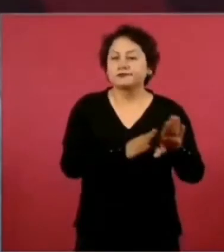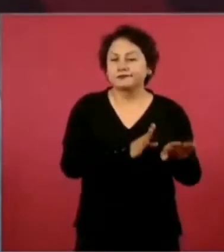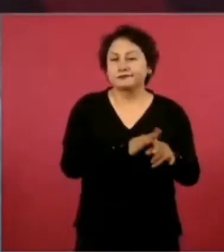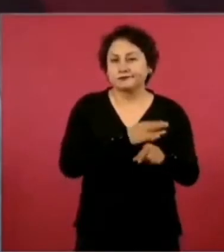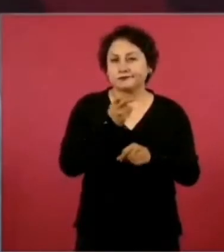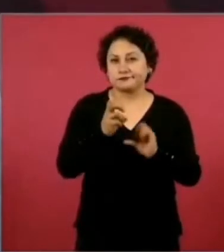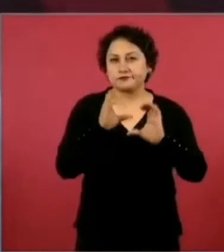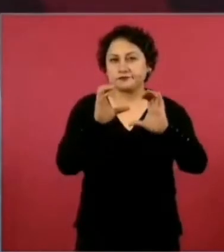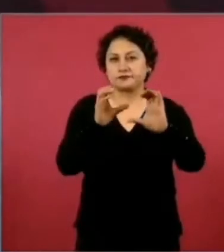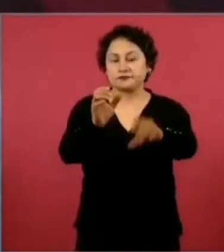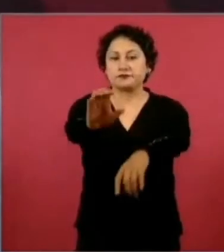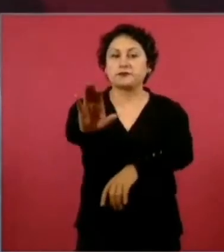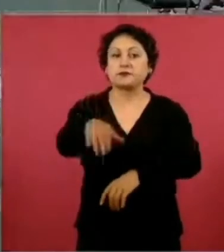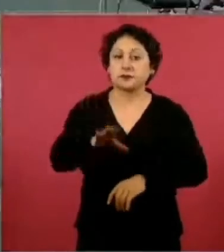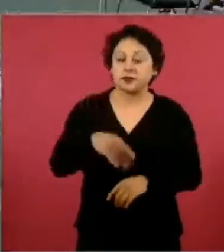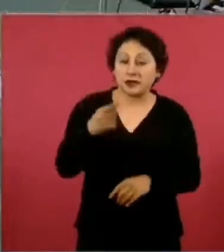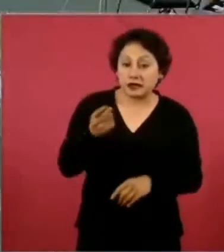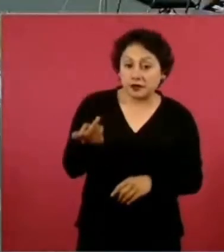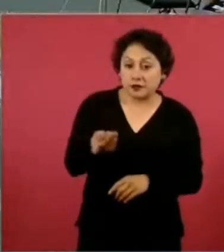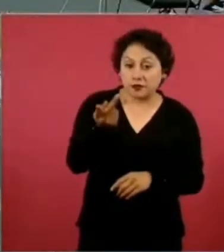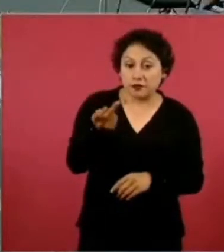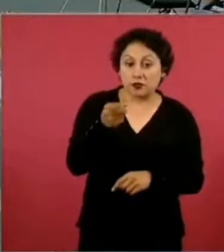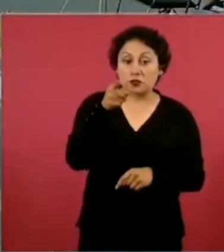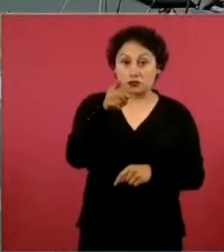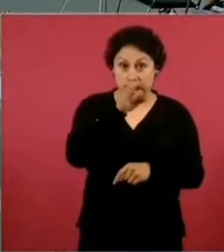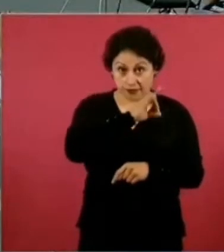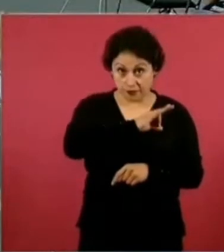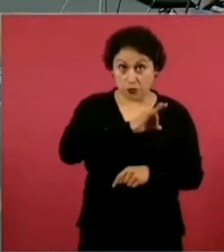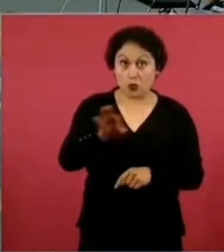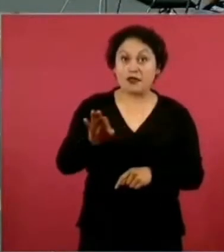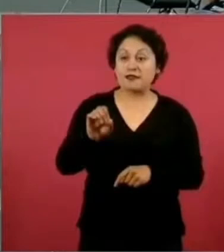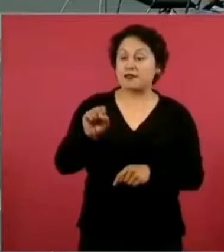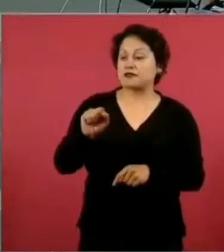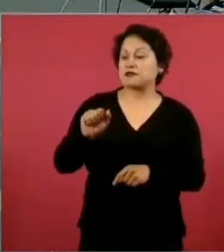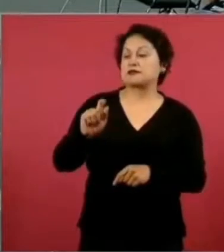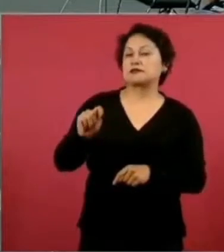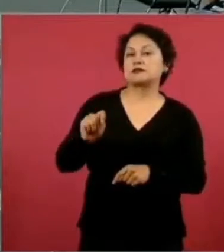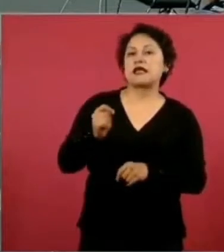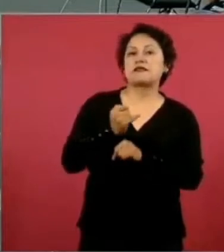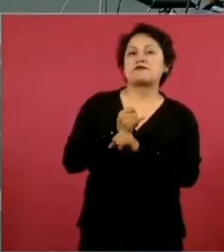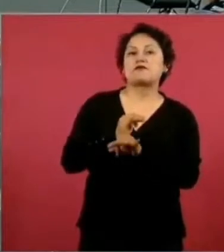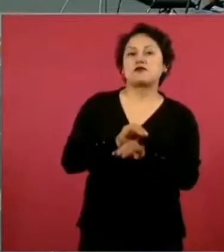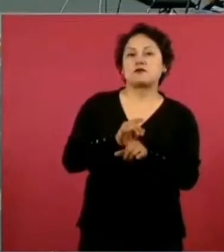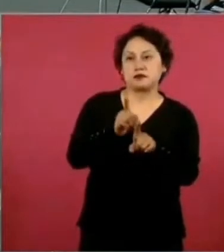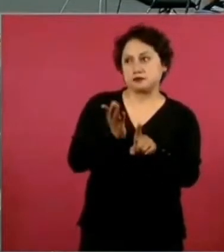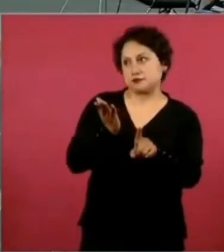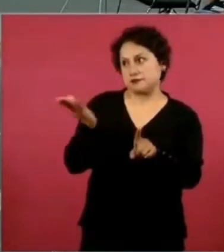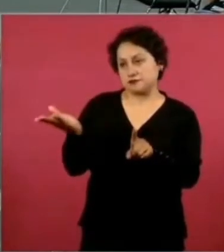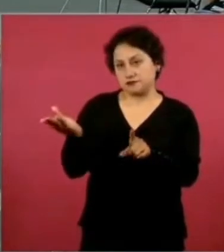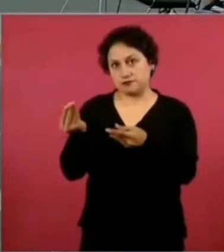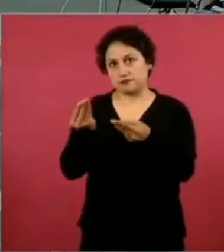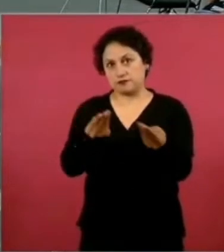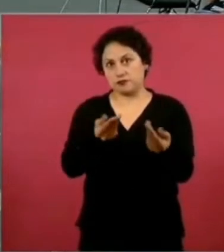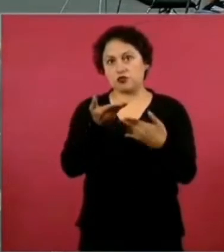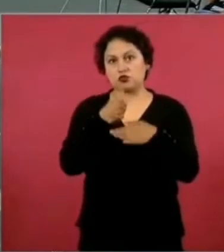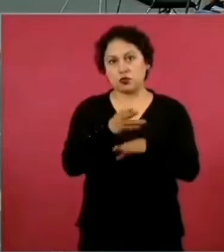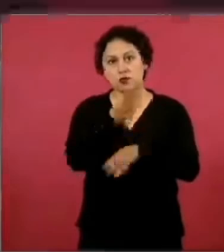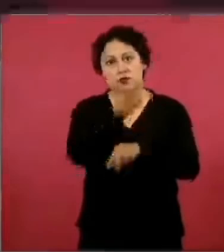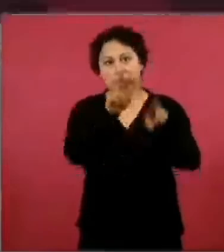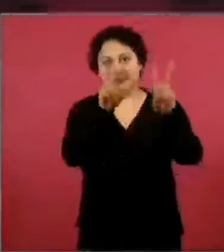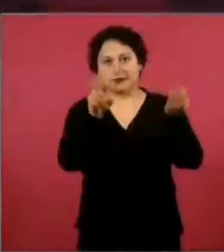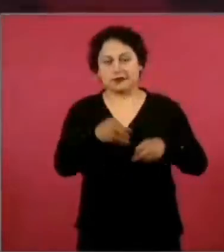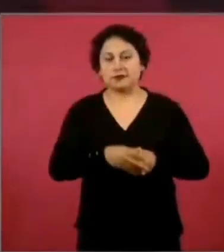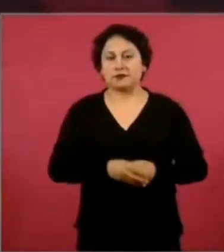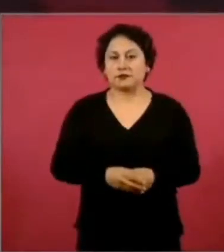Sólo, presidente, si usted estaría interesado en solicitar la información que tiene el SAT en torno a este tipo de maniobras… Si corresponde a